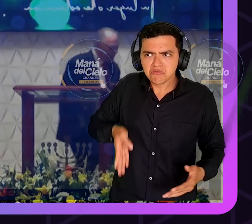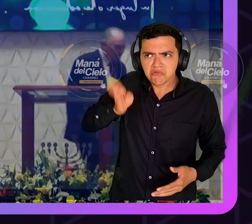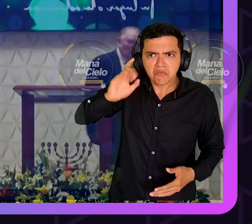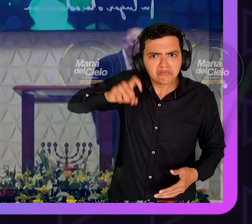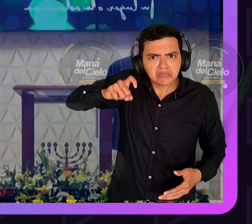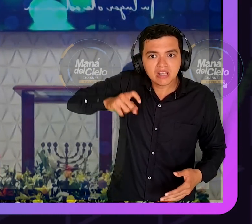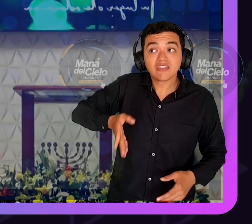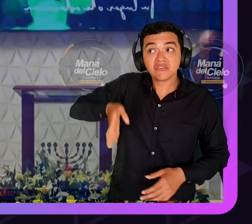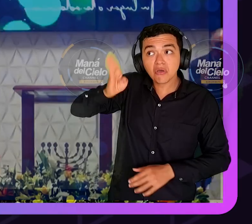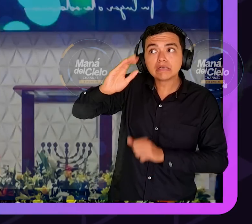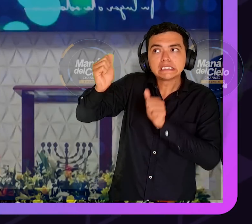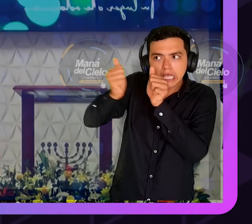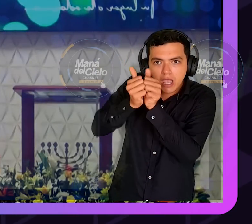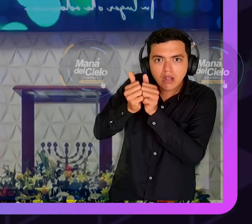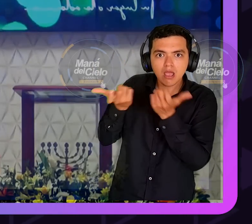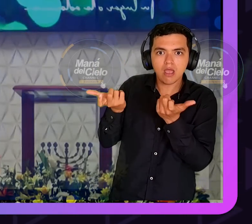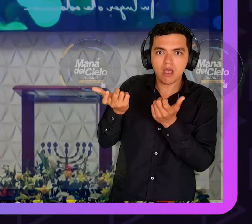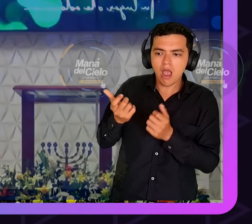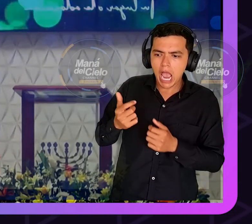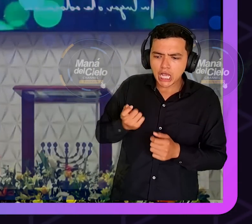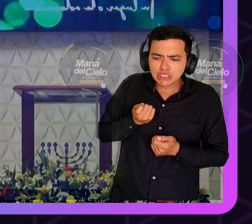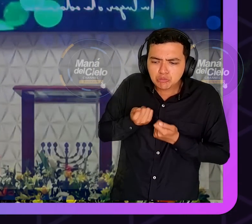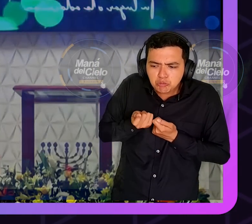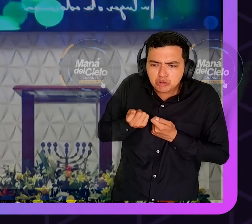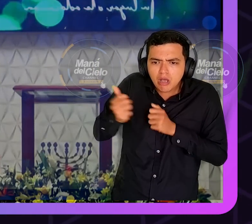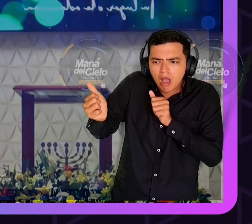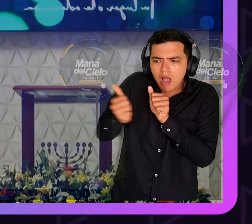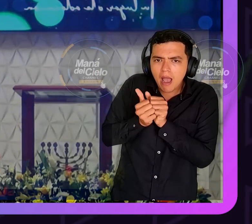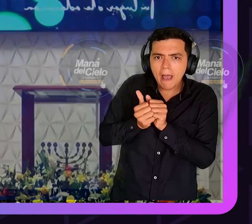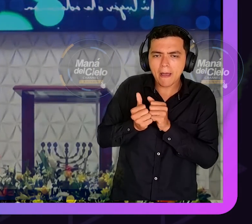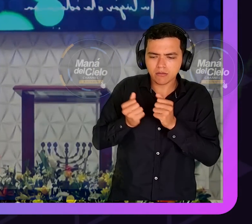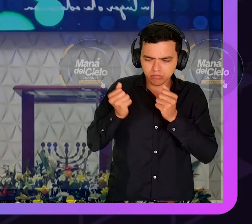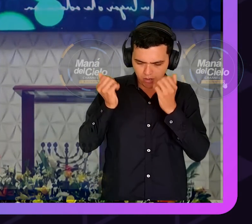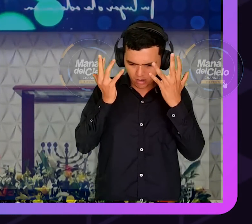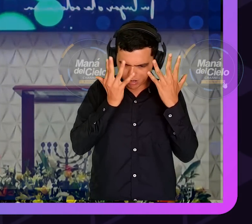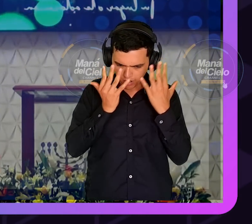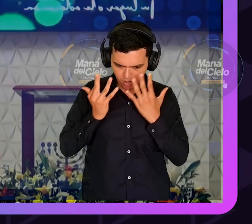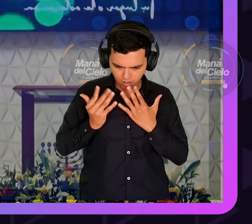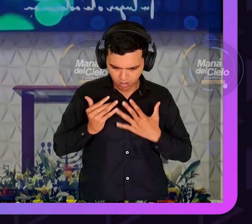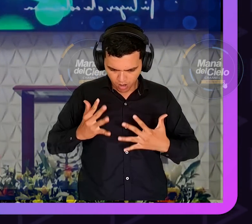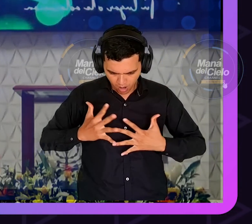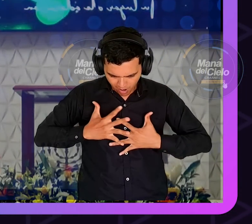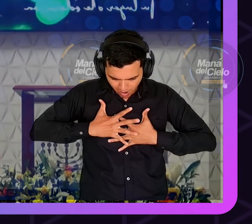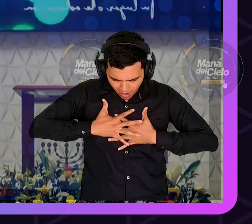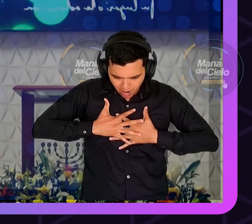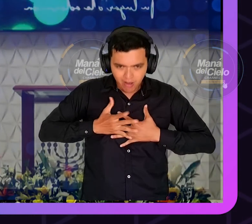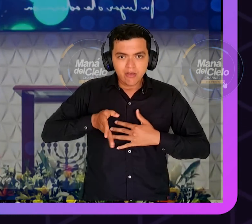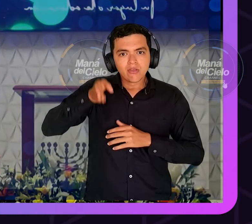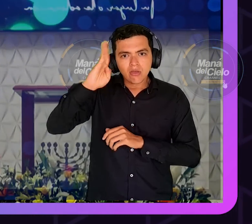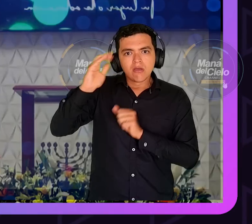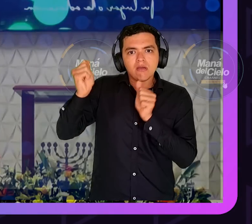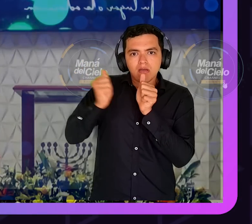pero yo me aguanté las dos y tengo 78 ¿y quién me obliga? nadie